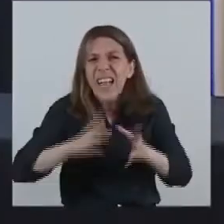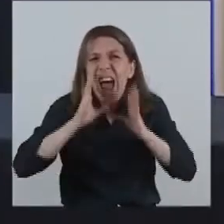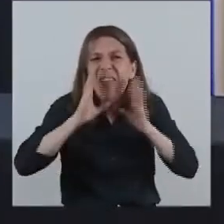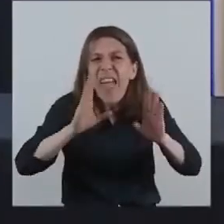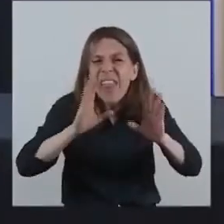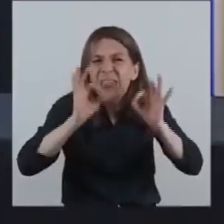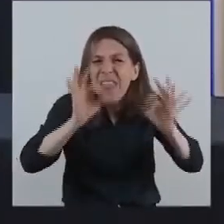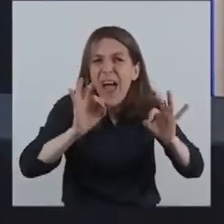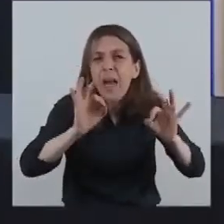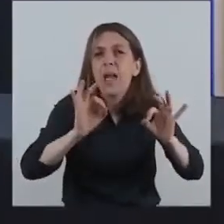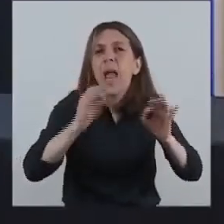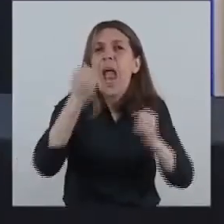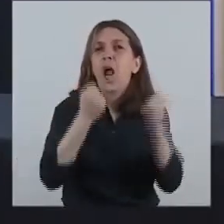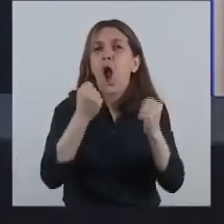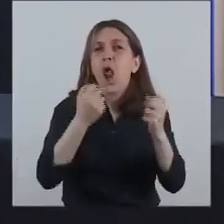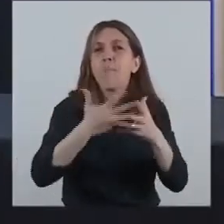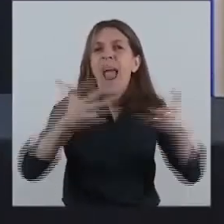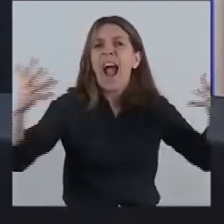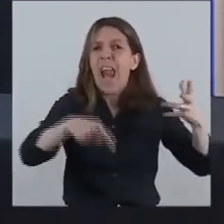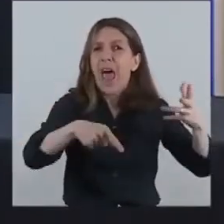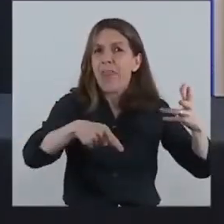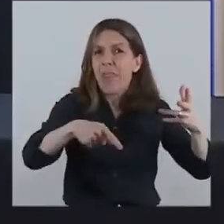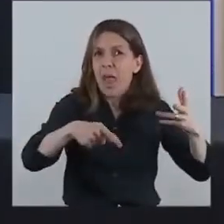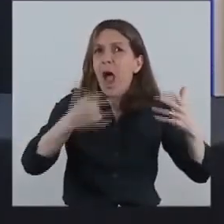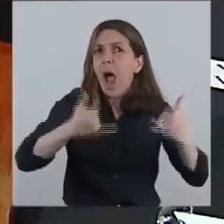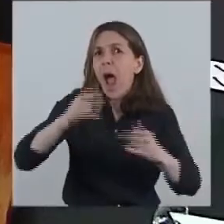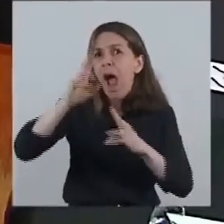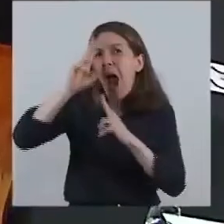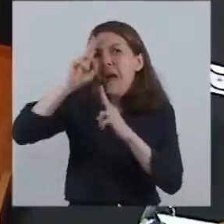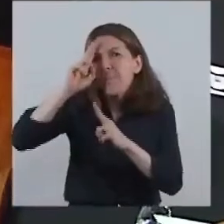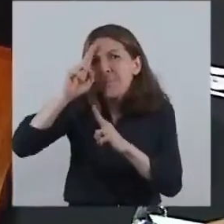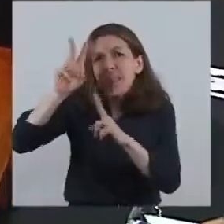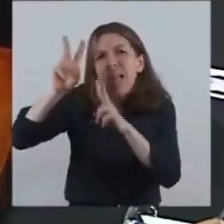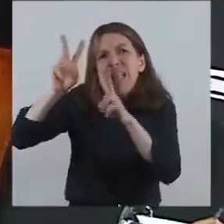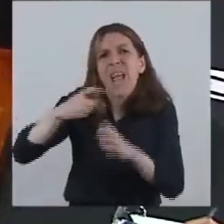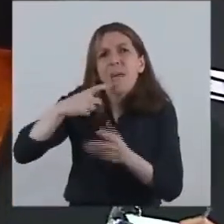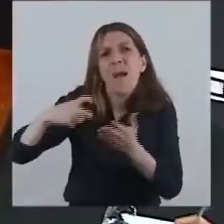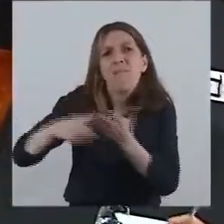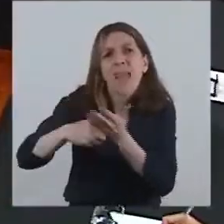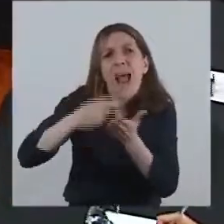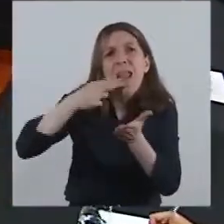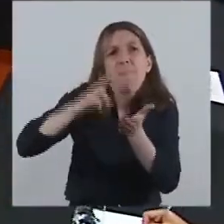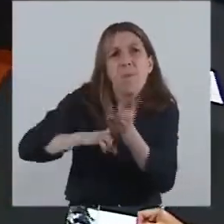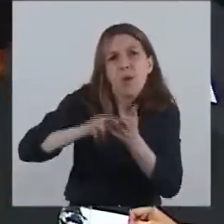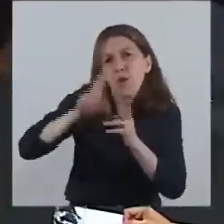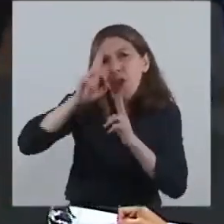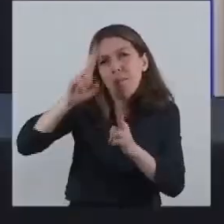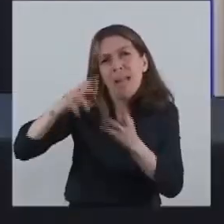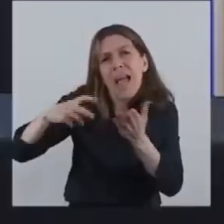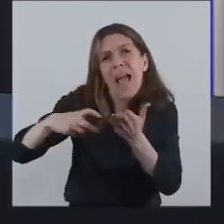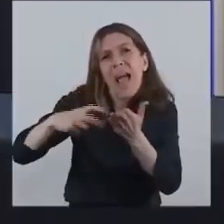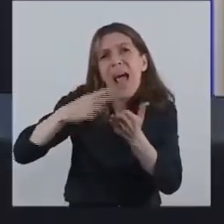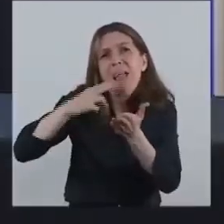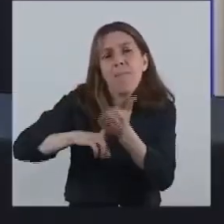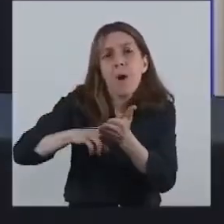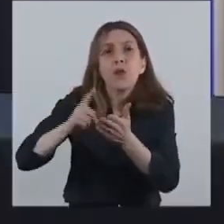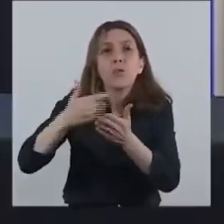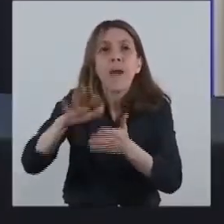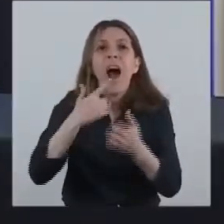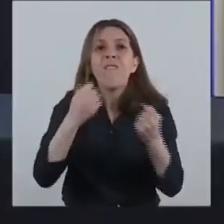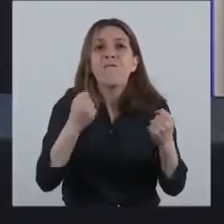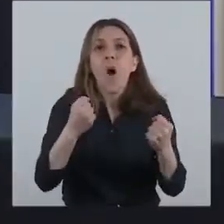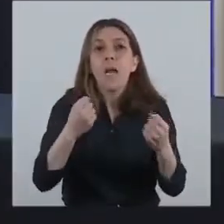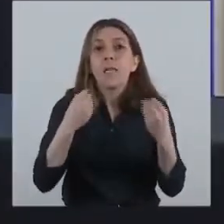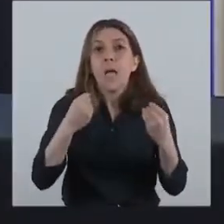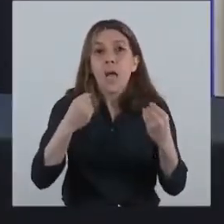se respeta lo fiscal, se respetan los planes presupuestarios y al mismo tiempo se busca fortalecer el frente